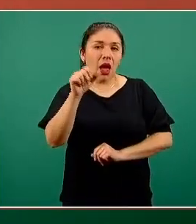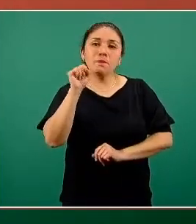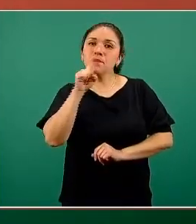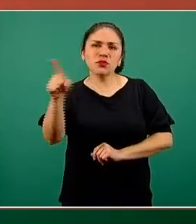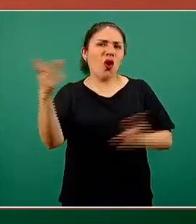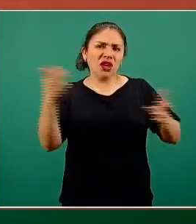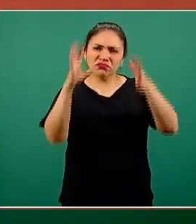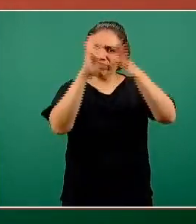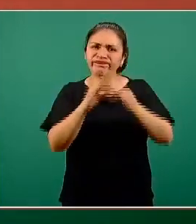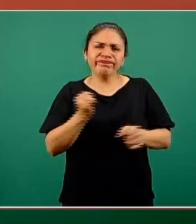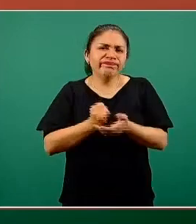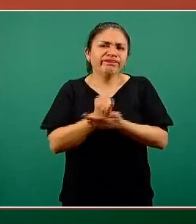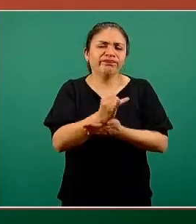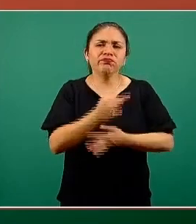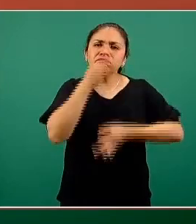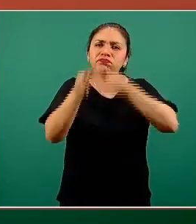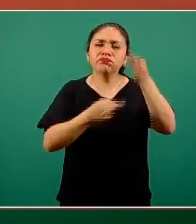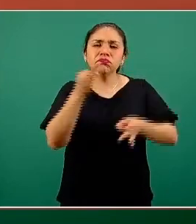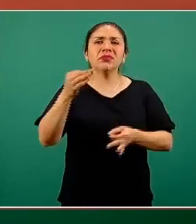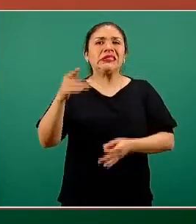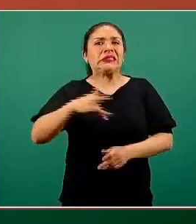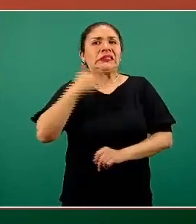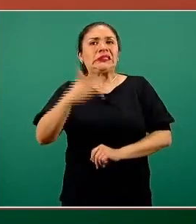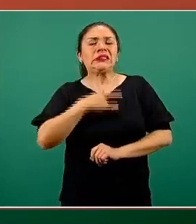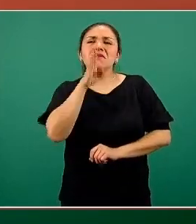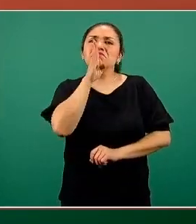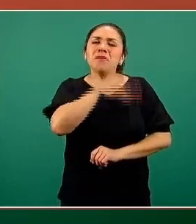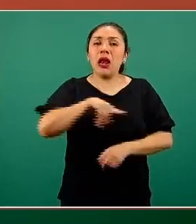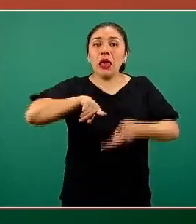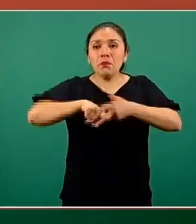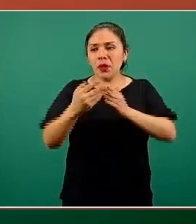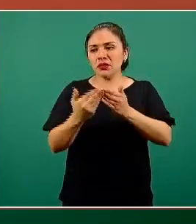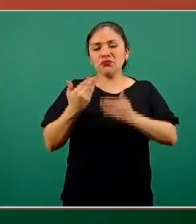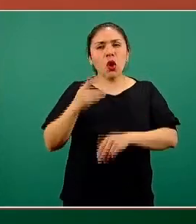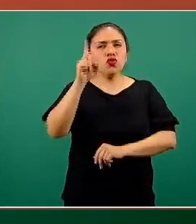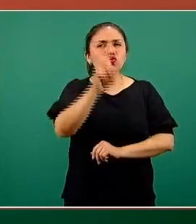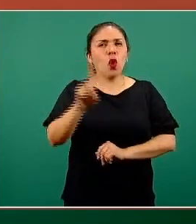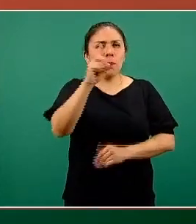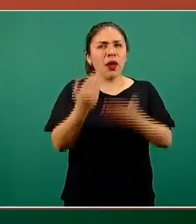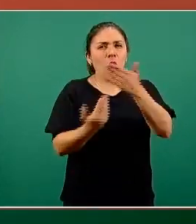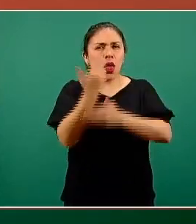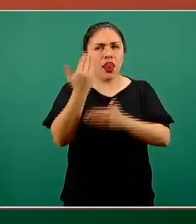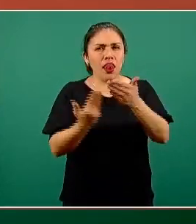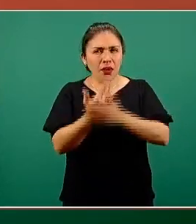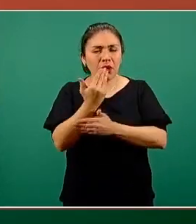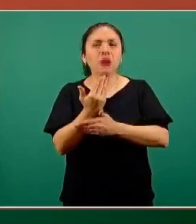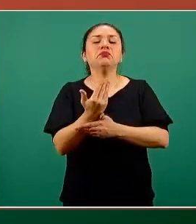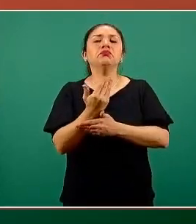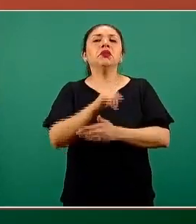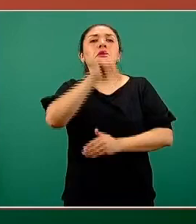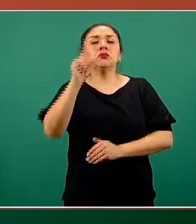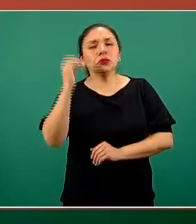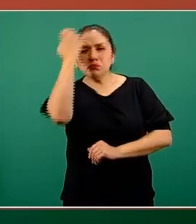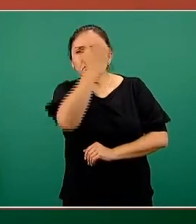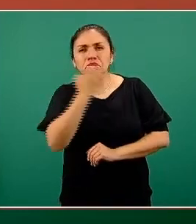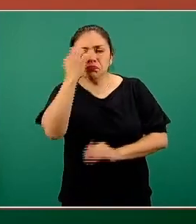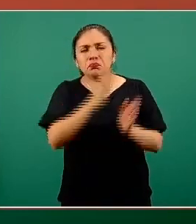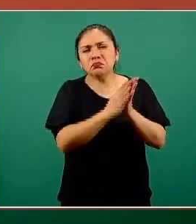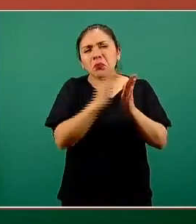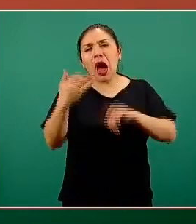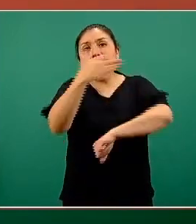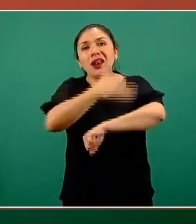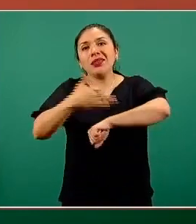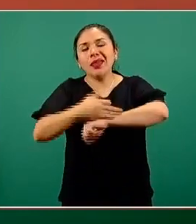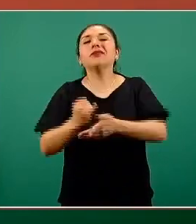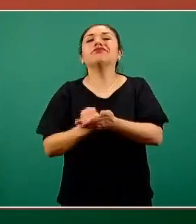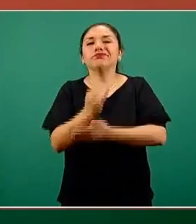mismo, presentó síntomas de COVID desde el domingo por la mañana y se confirmó esto durante horas de la tarde.